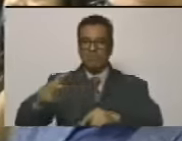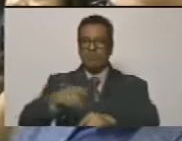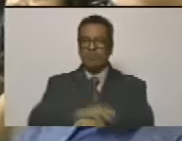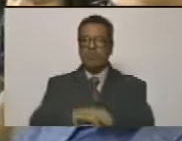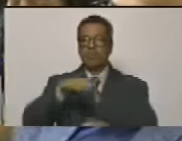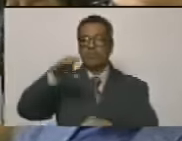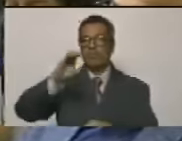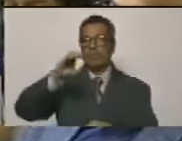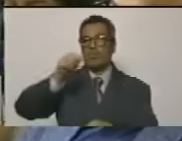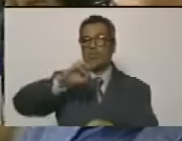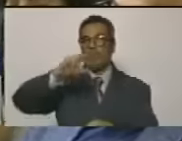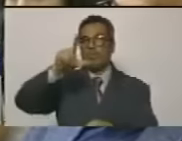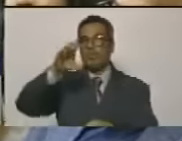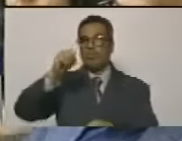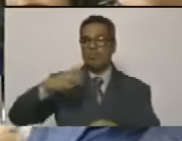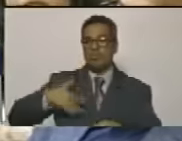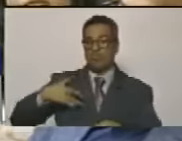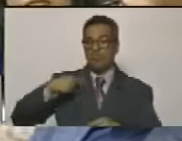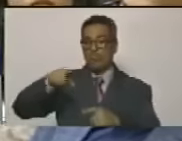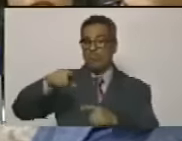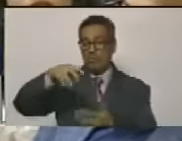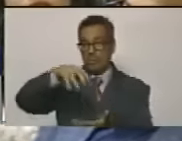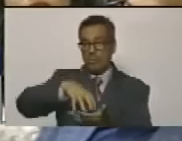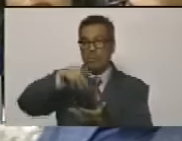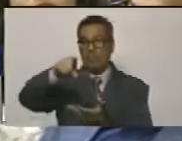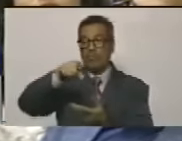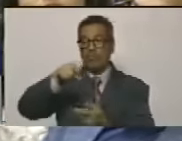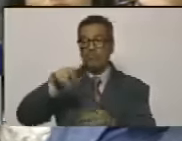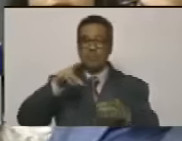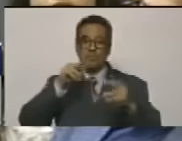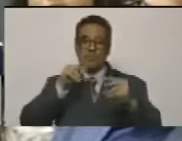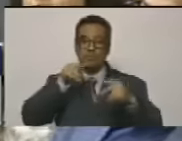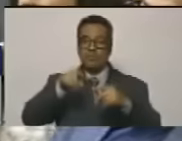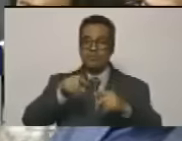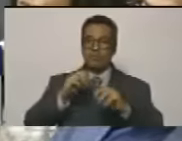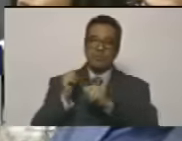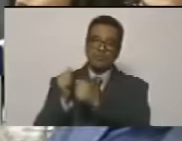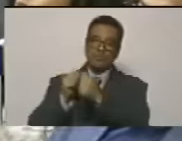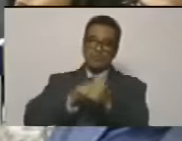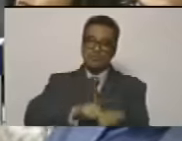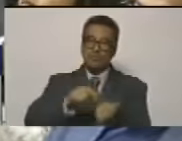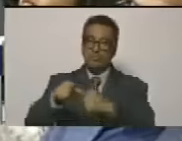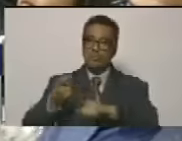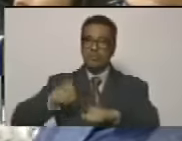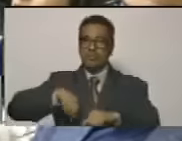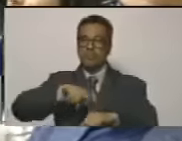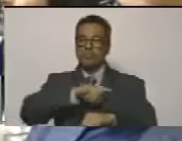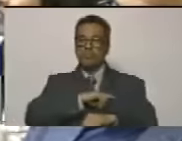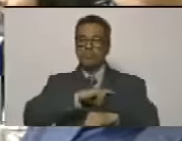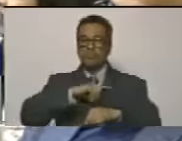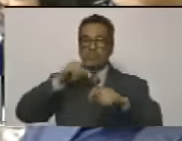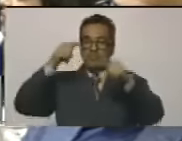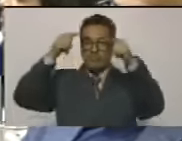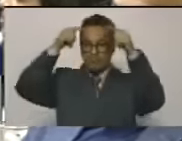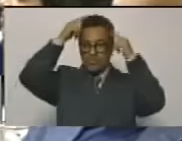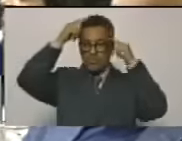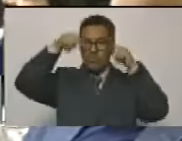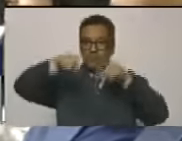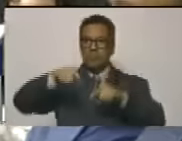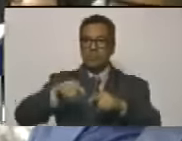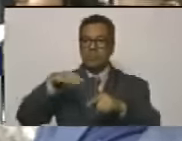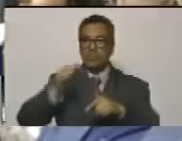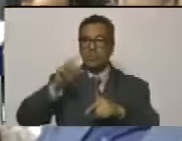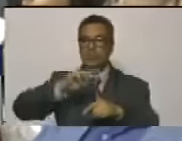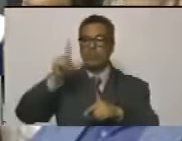Carlos encendía este parlamento con su verbo como fue bautizado por nuestro comandante Chávez como el